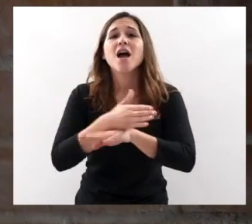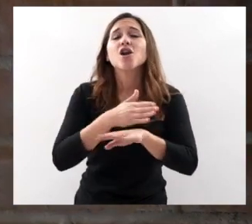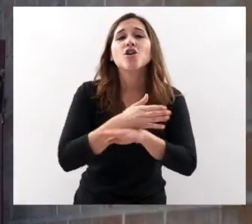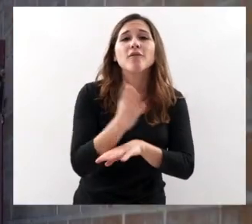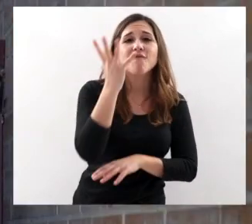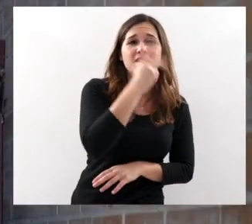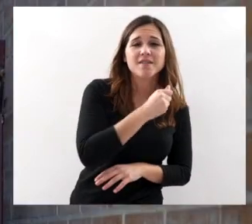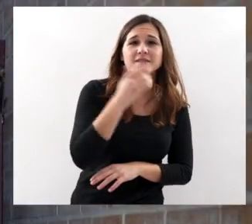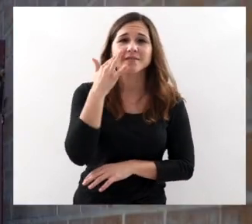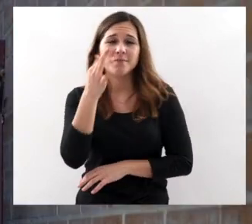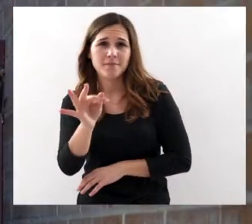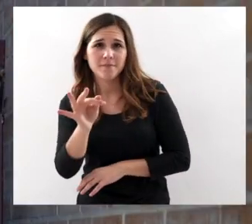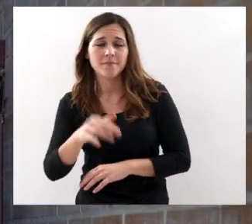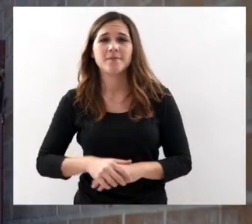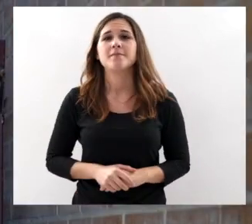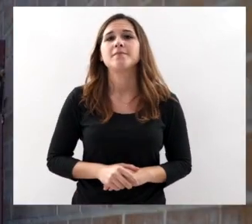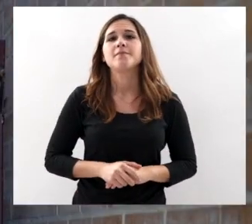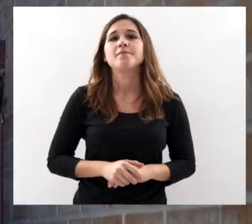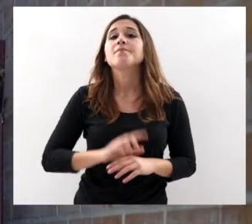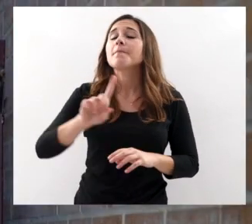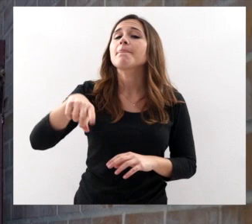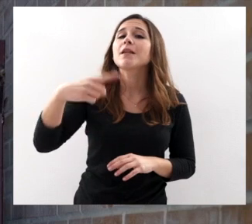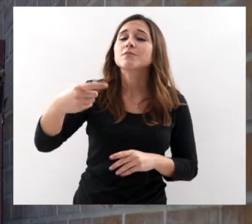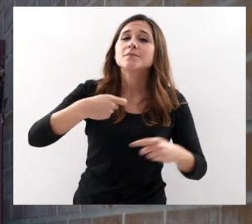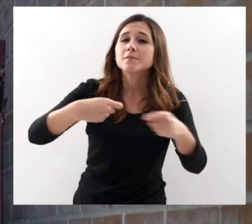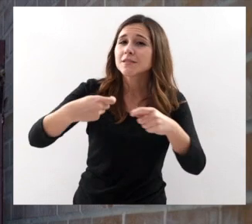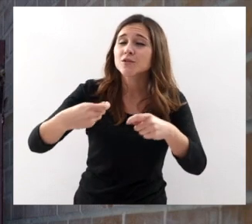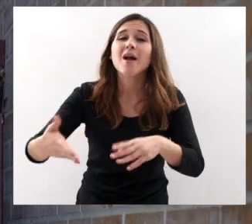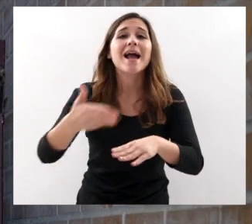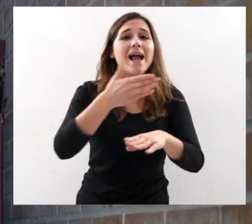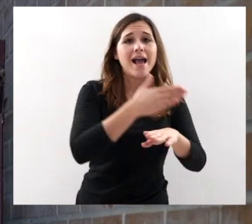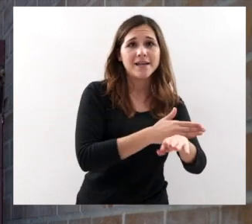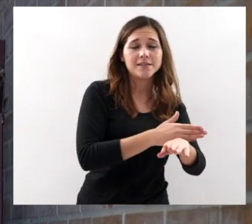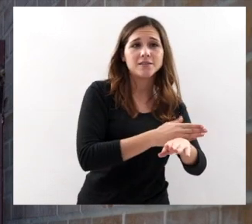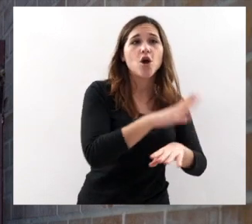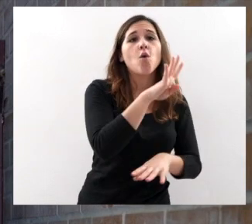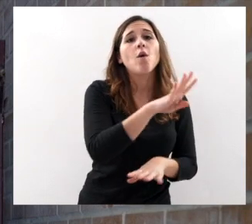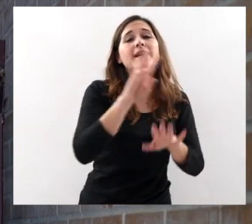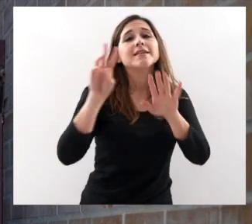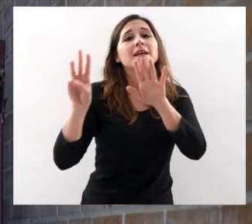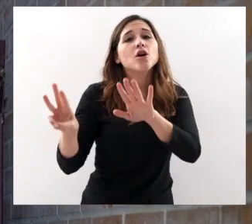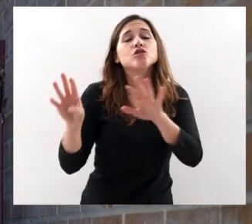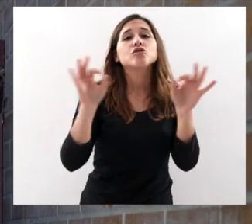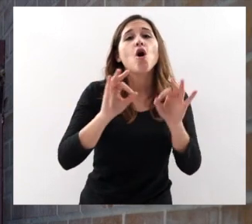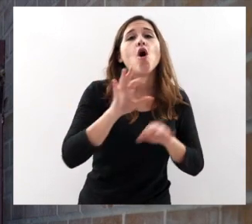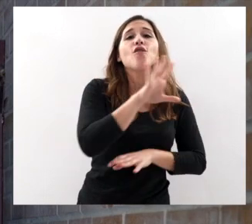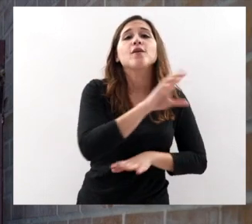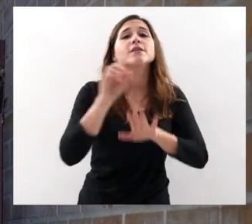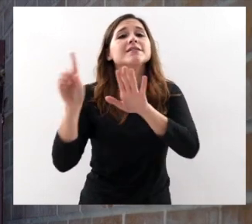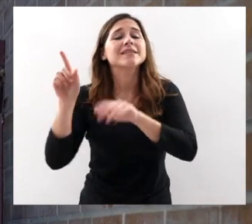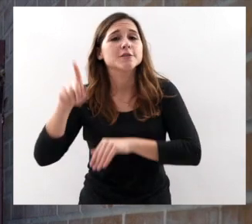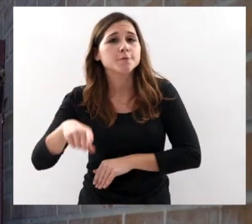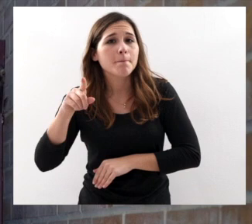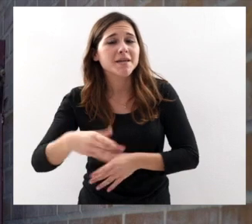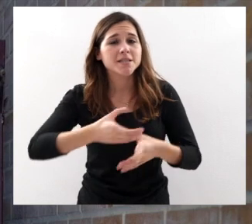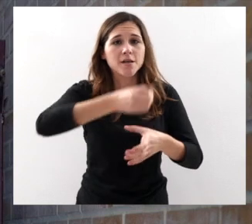Pero luego posteriormente Antes de salir al mercado Reposa un mínimo de 48-56 meses En botella